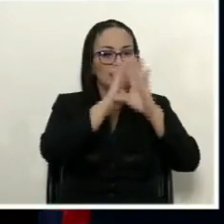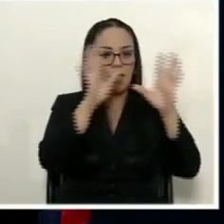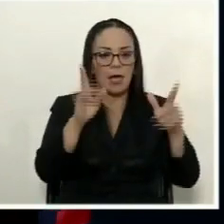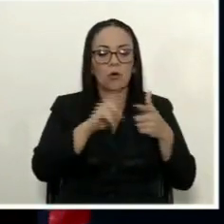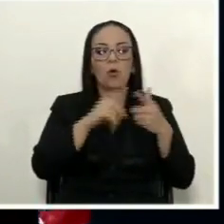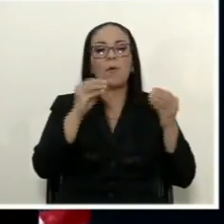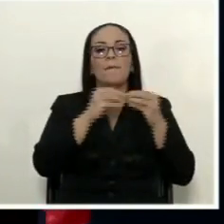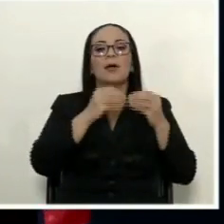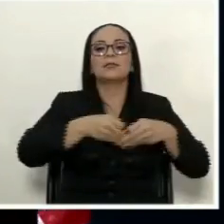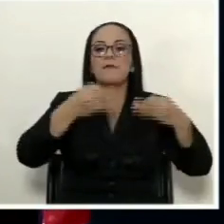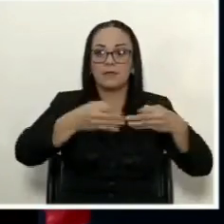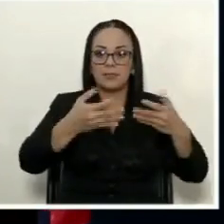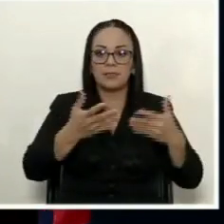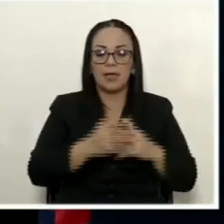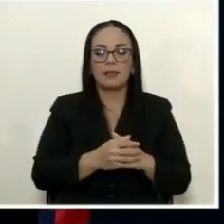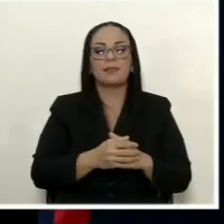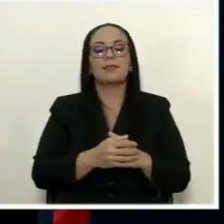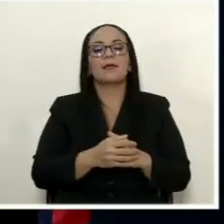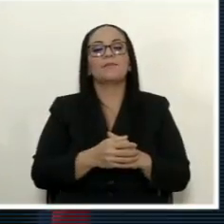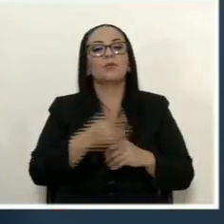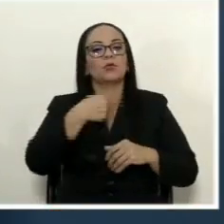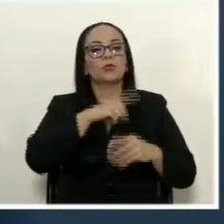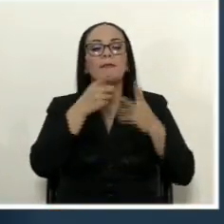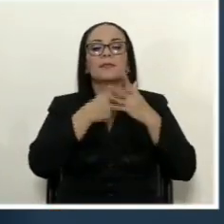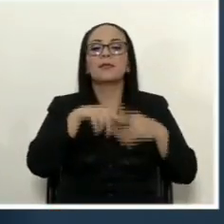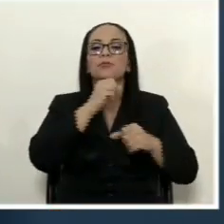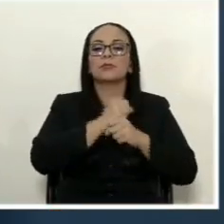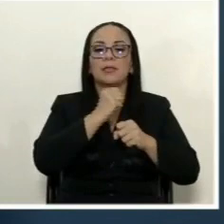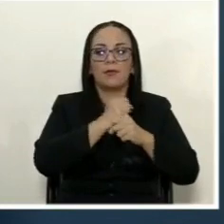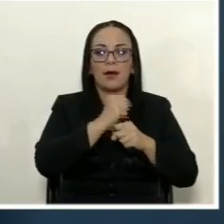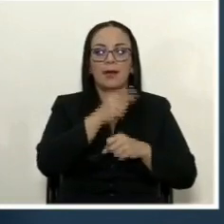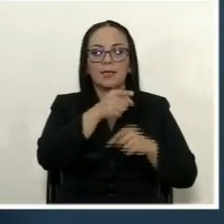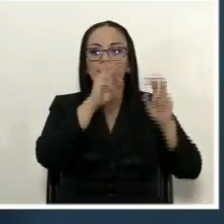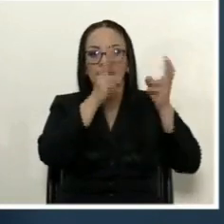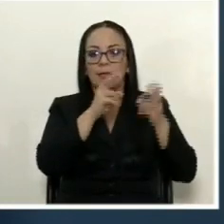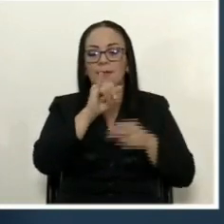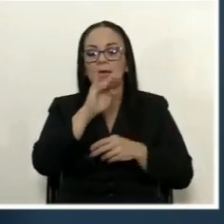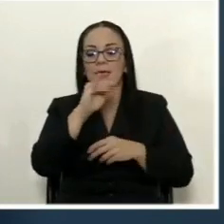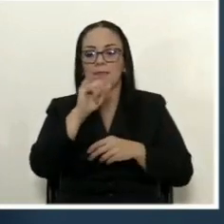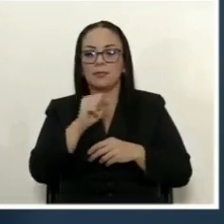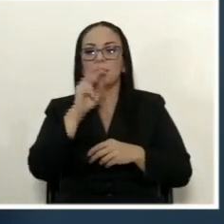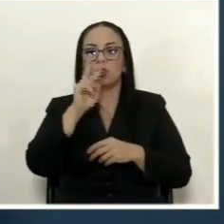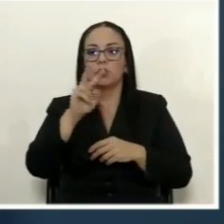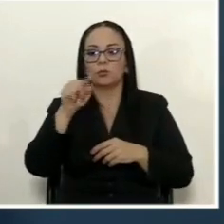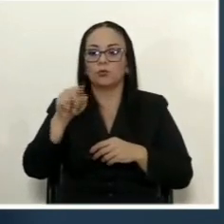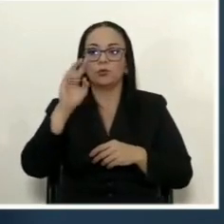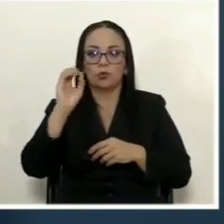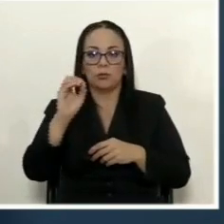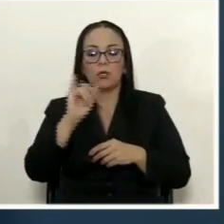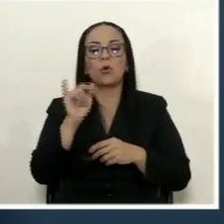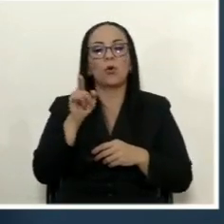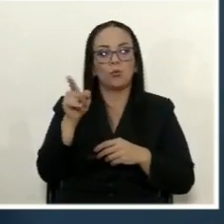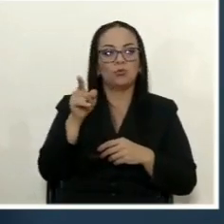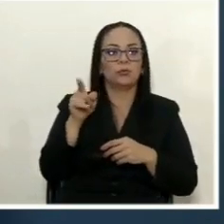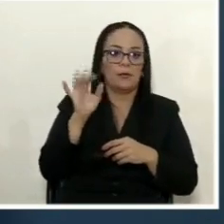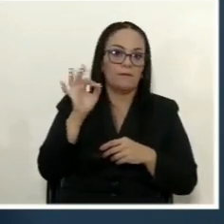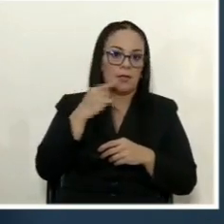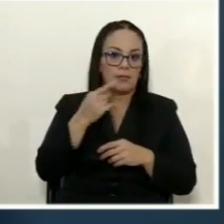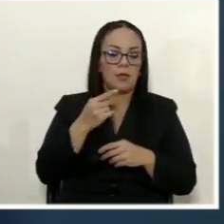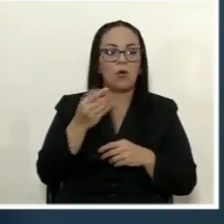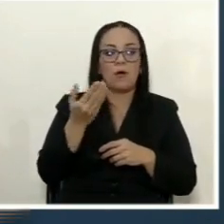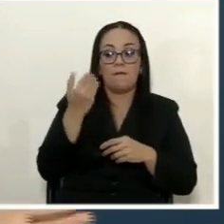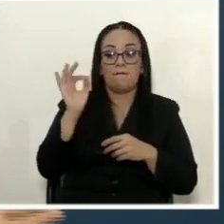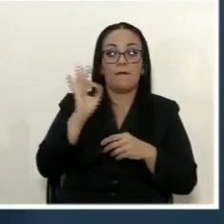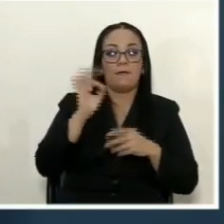lo más eficiente posible es que empezamos a trabajar en esta línea del IMA 2.0. Y tal y como usted bien lo menciona, en